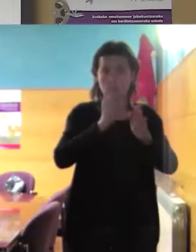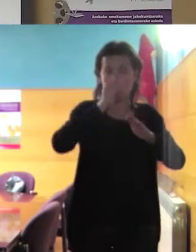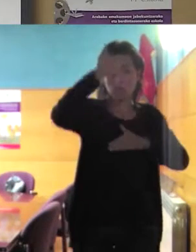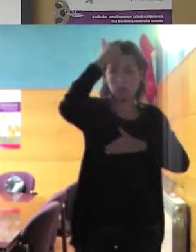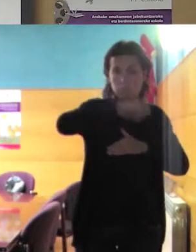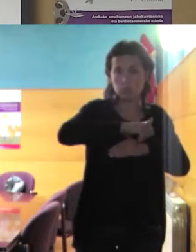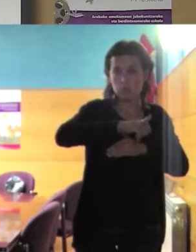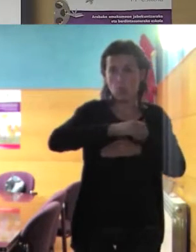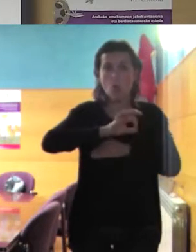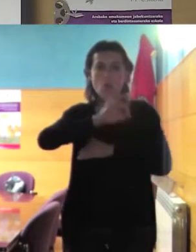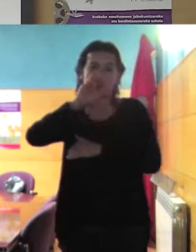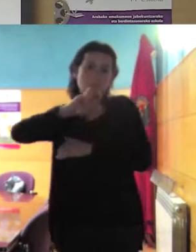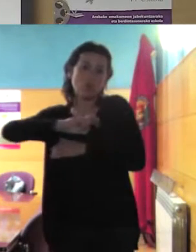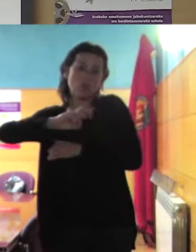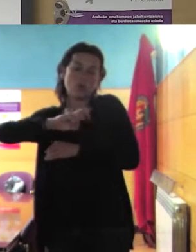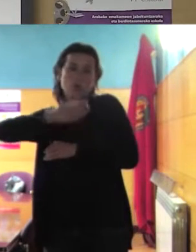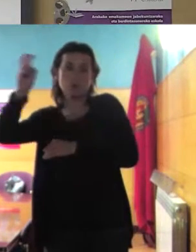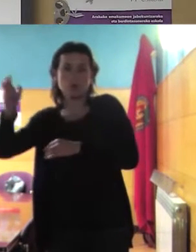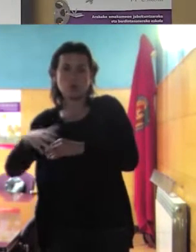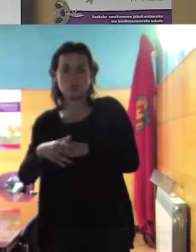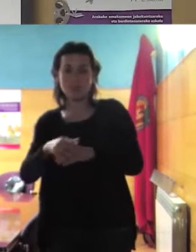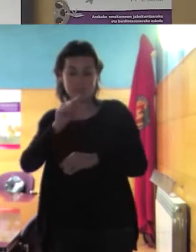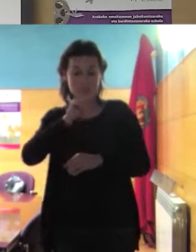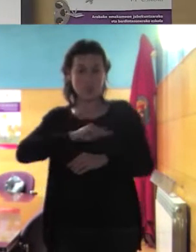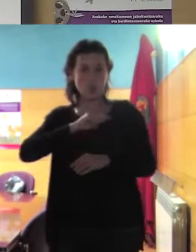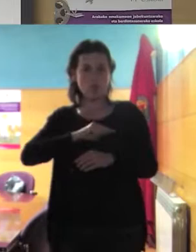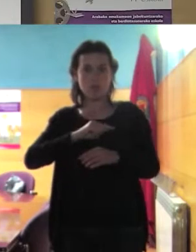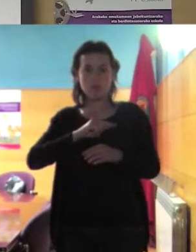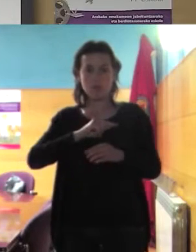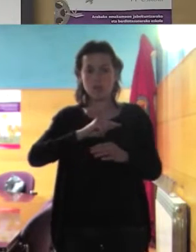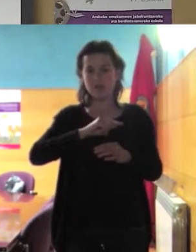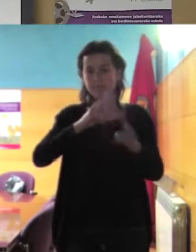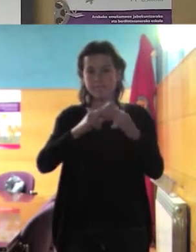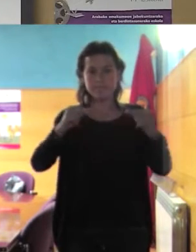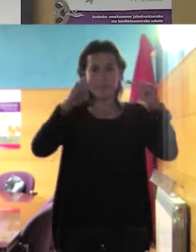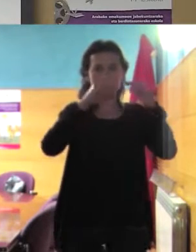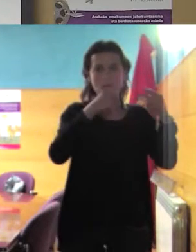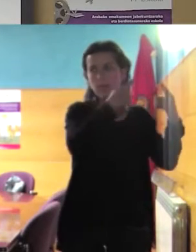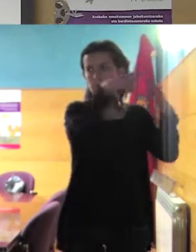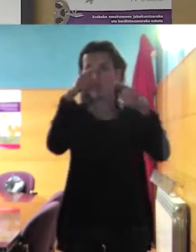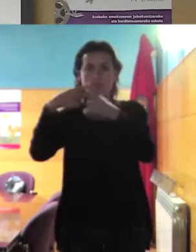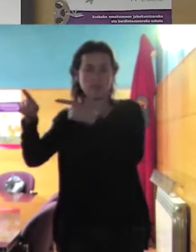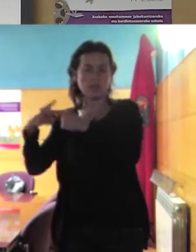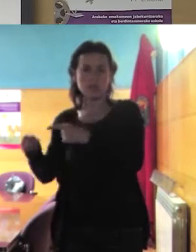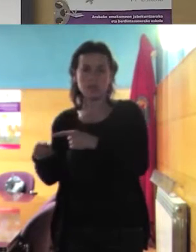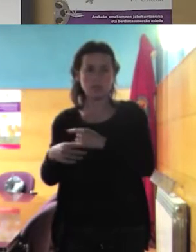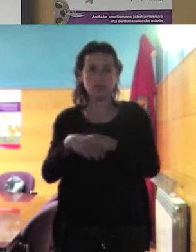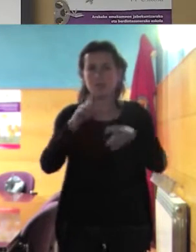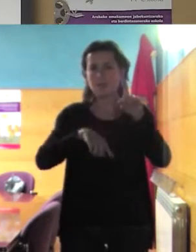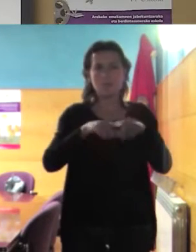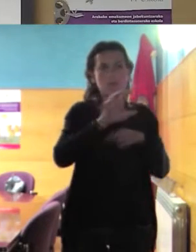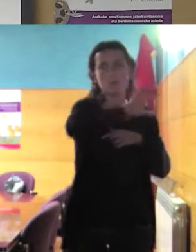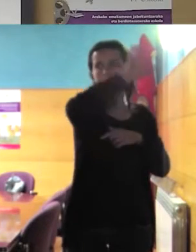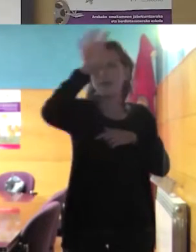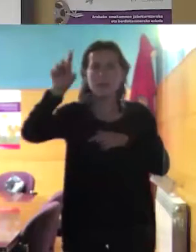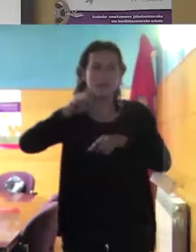conciencia es muy distinto y lo tenemos muy distinto nosotras las otras y aquellas y a veces